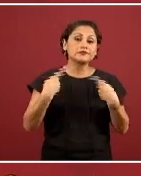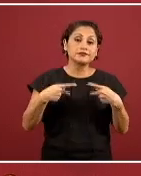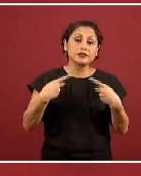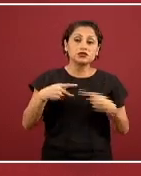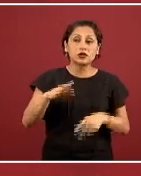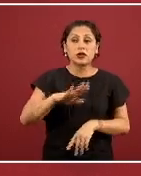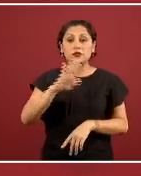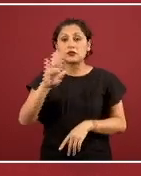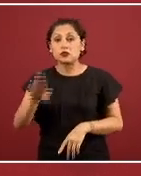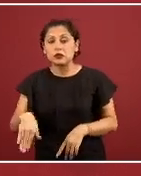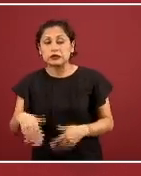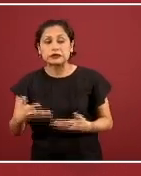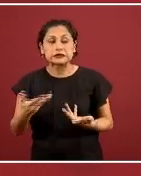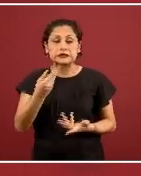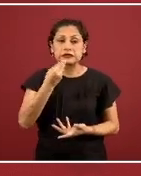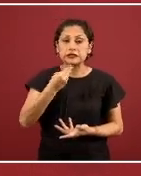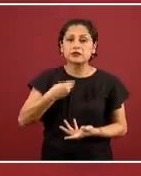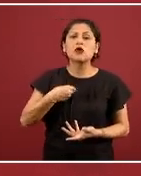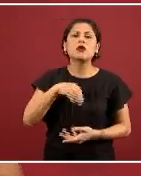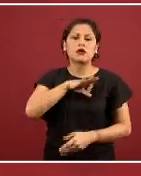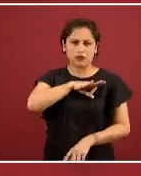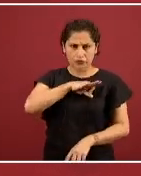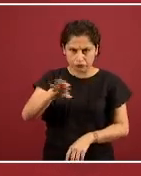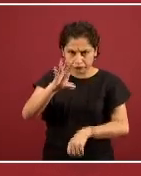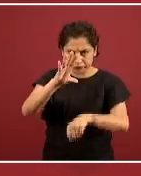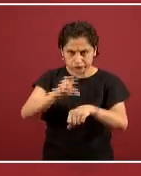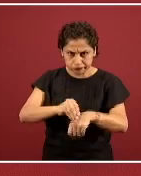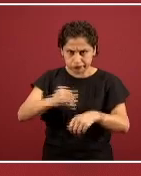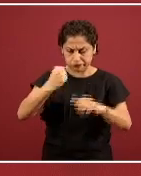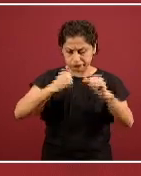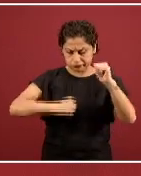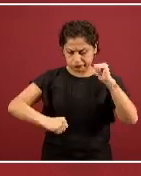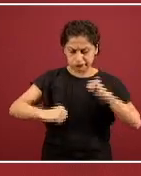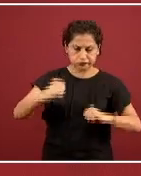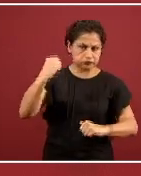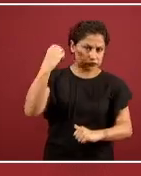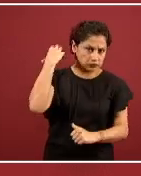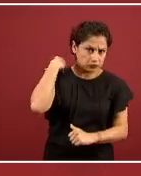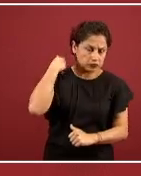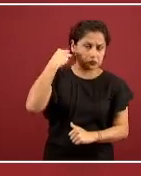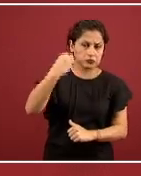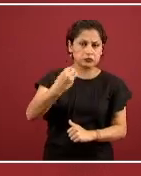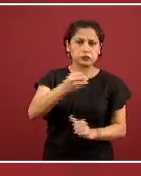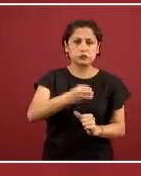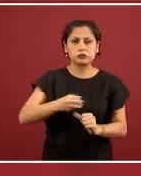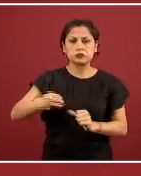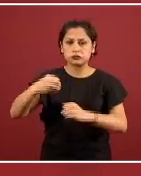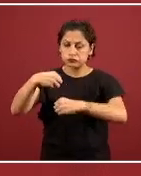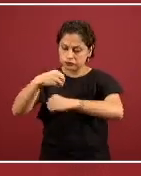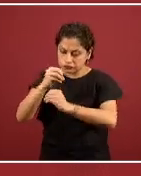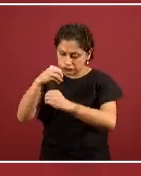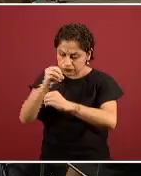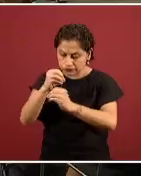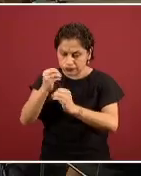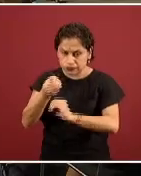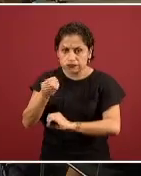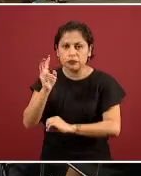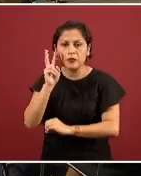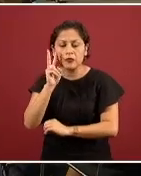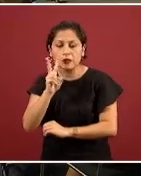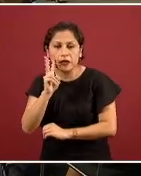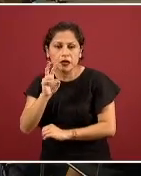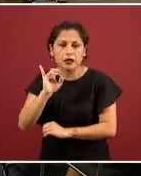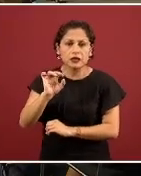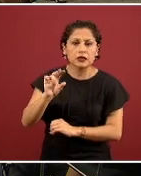llega a fallecer, se puede tomar una biopsia pulmonar y sobre esa biopsia pulmonar se puede realizar la prueba confirmatoria, entonces hay la